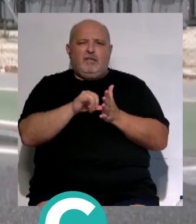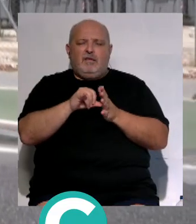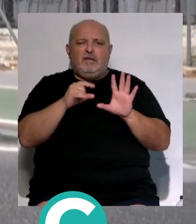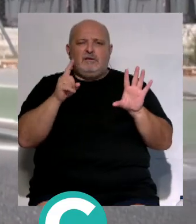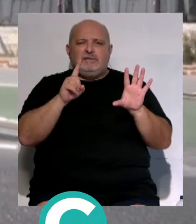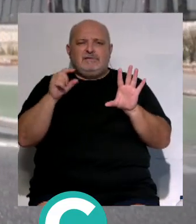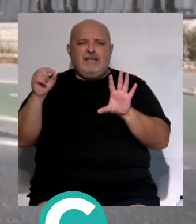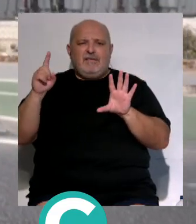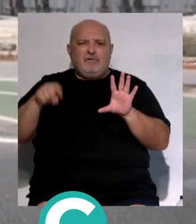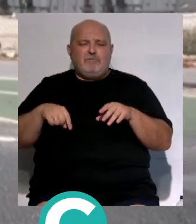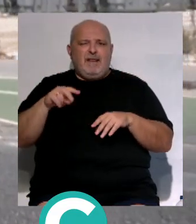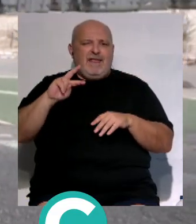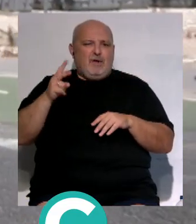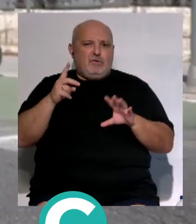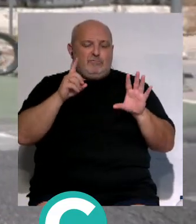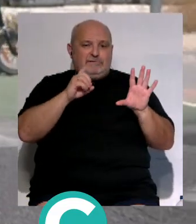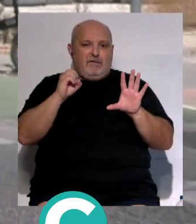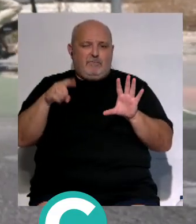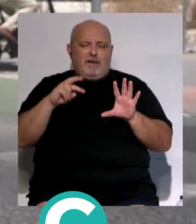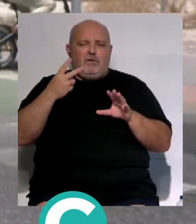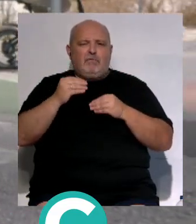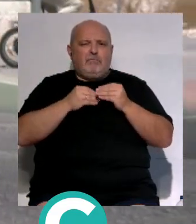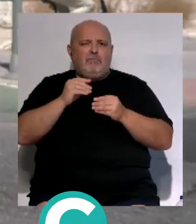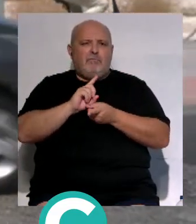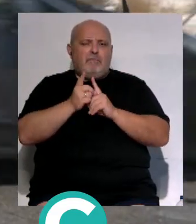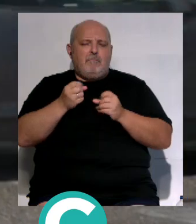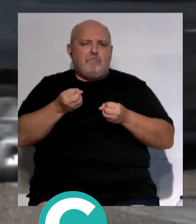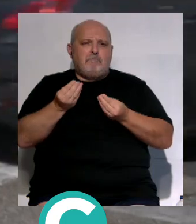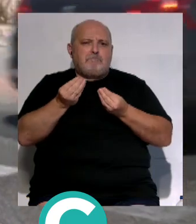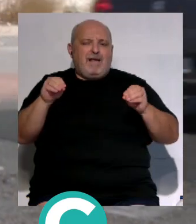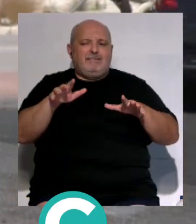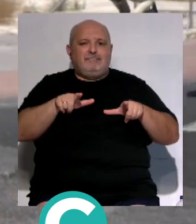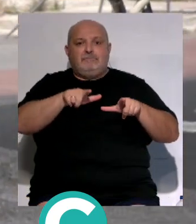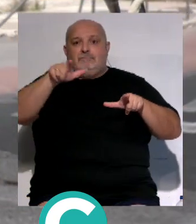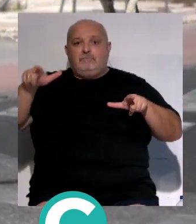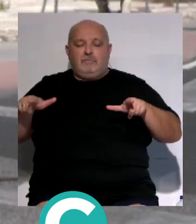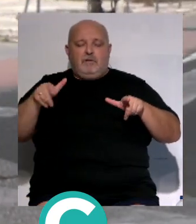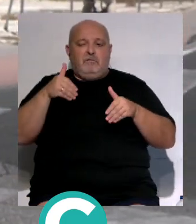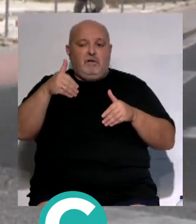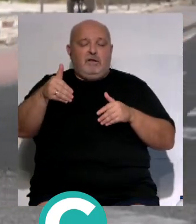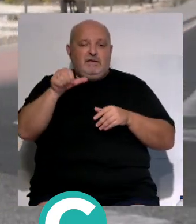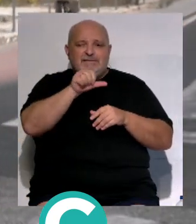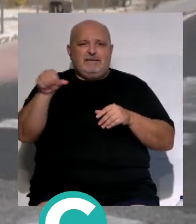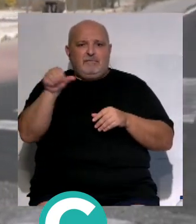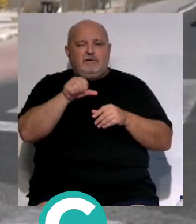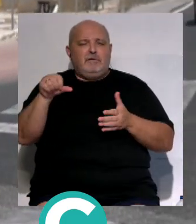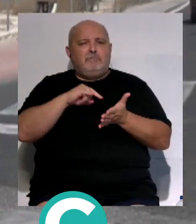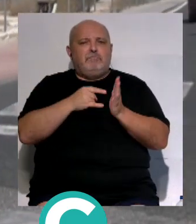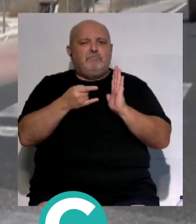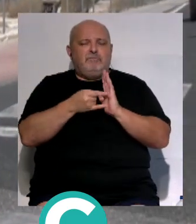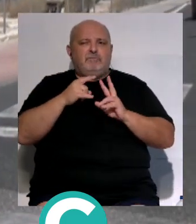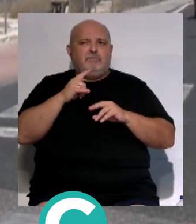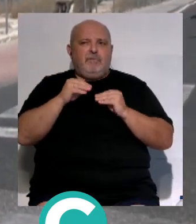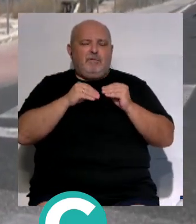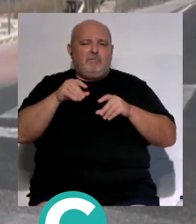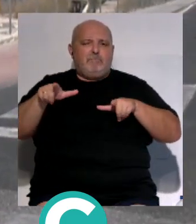de 600.000 euros permitirá completar el desarrollo de esta unidad para lo que se presentará en las próximas semanas el proyecto de